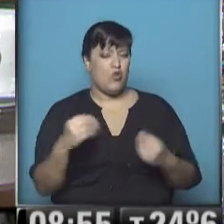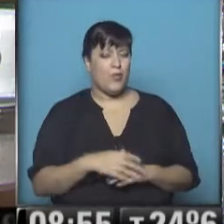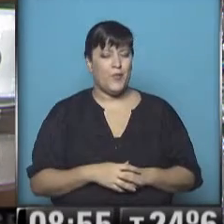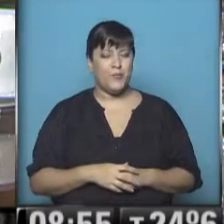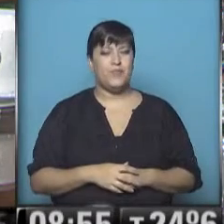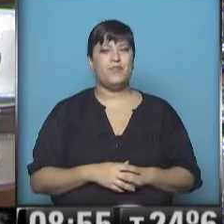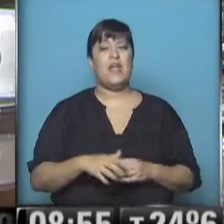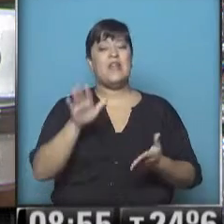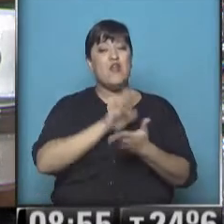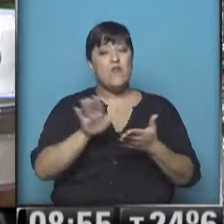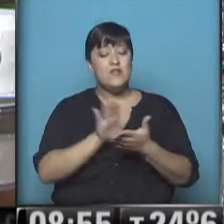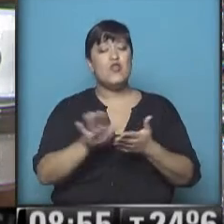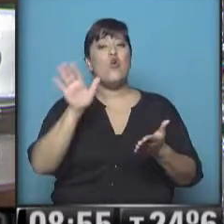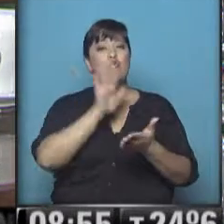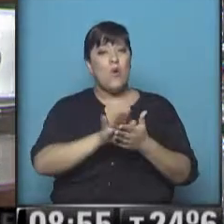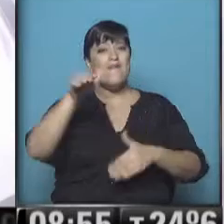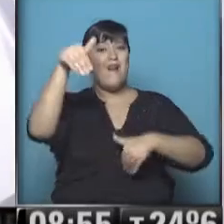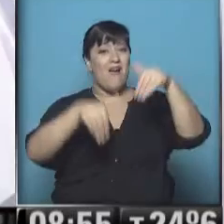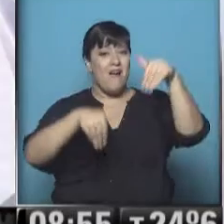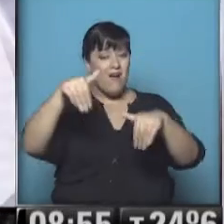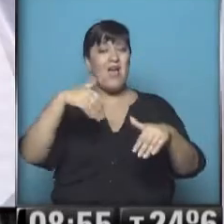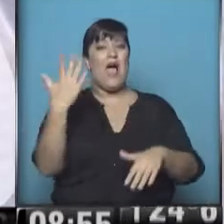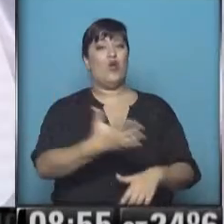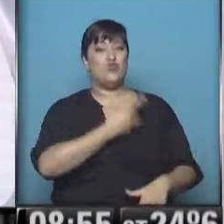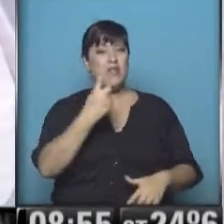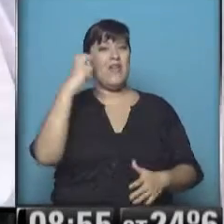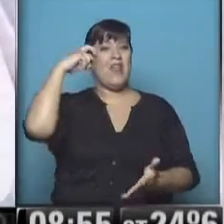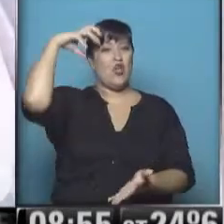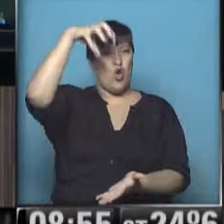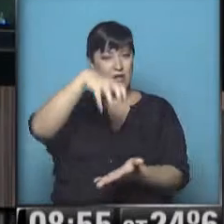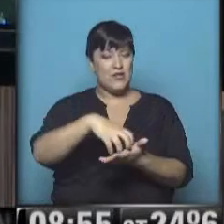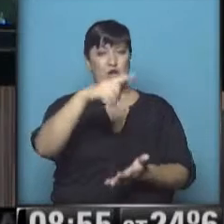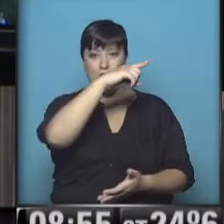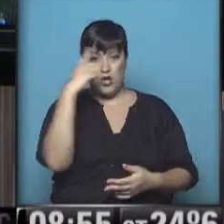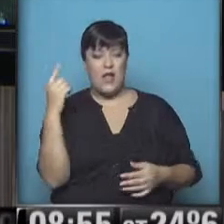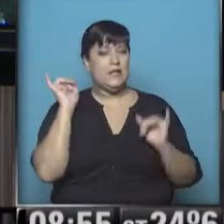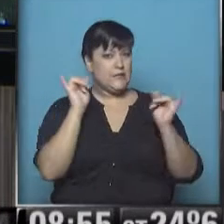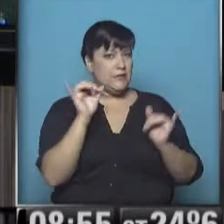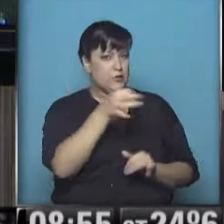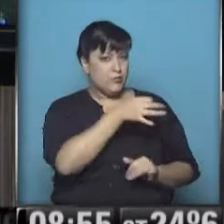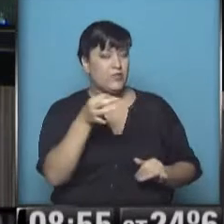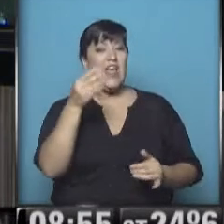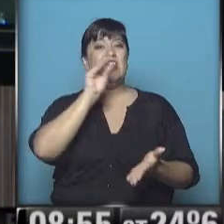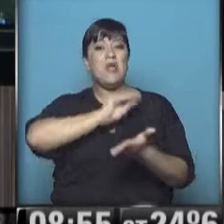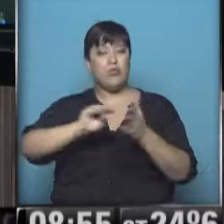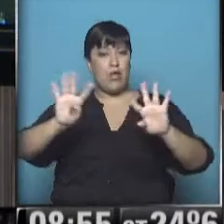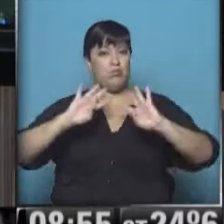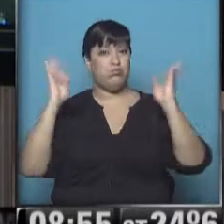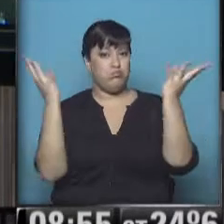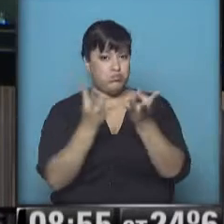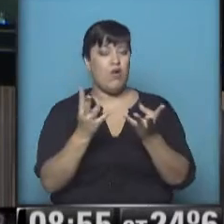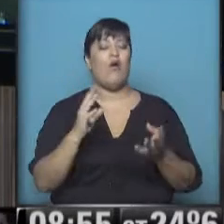Renovación y nueva elección de las autoridades en el Congreso Nacional. Fernando Frakelli. Es así, claro, la Cámara de Diputados tuvo su sesión